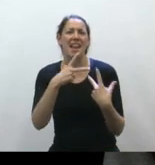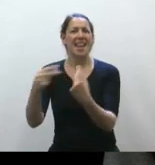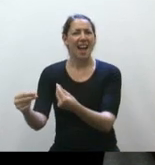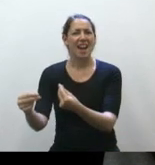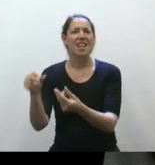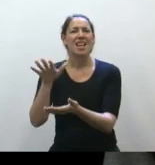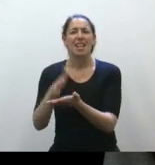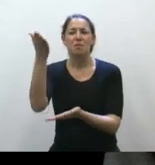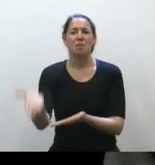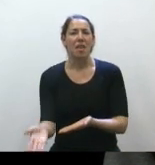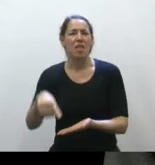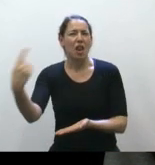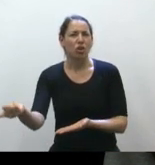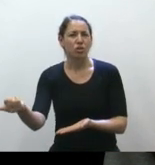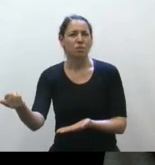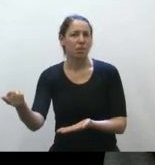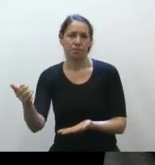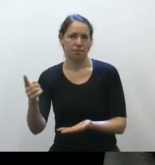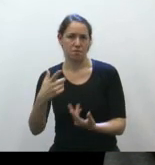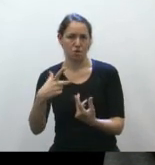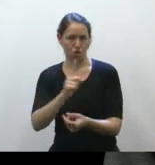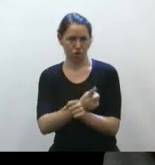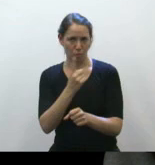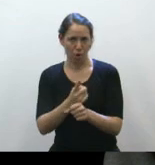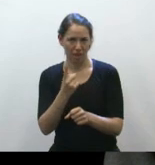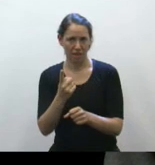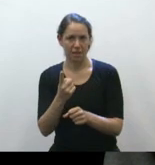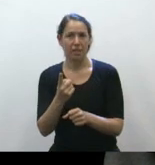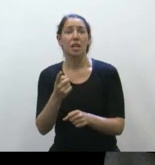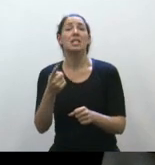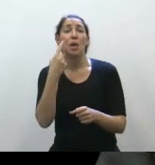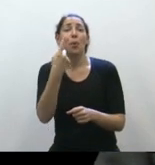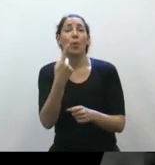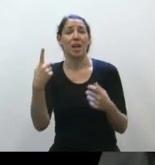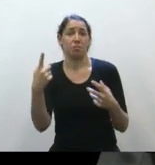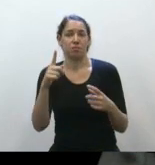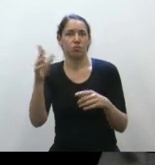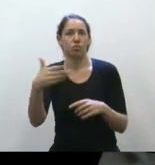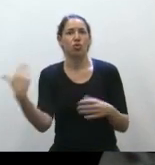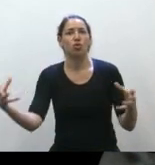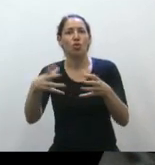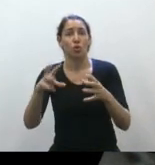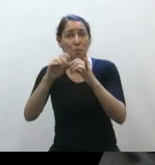al otro. En la convivencia en paz, no se le puede negar la existencia al otro.